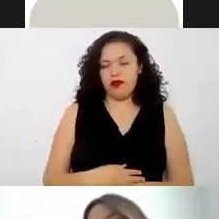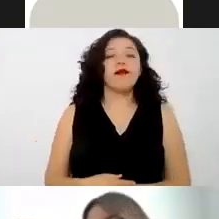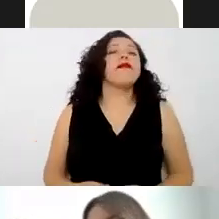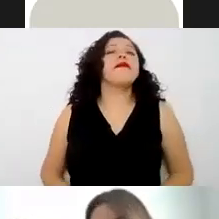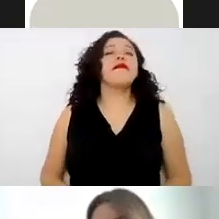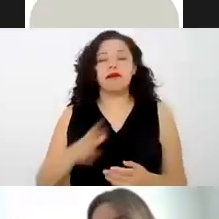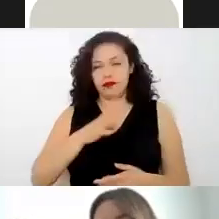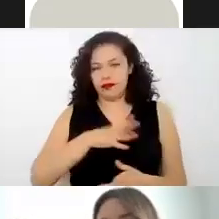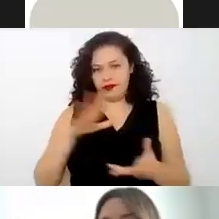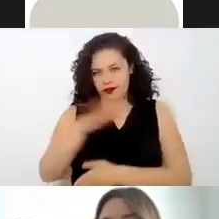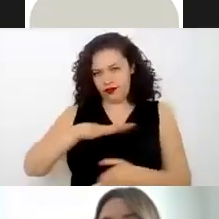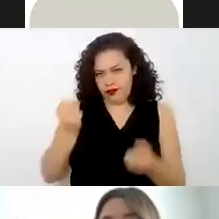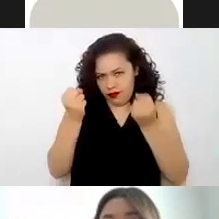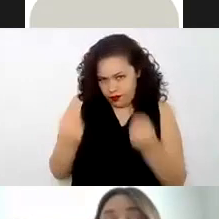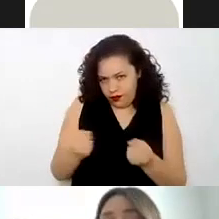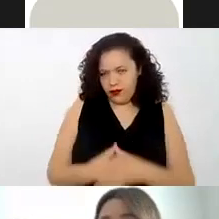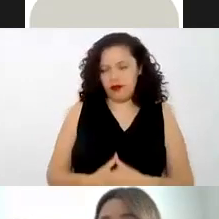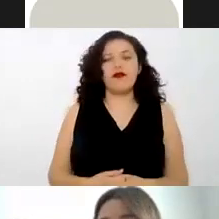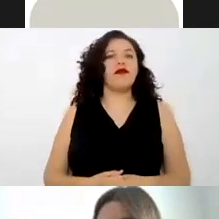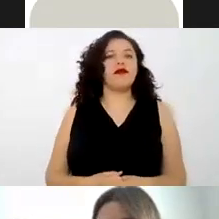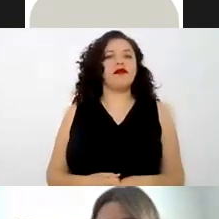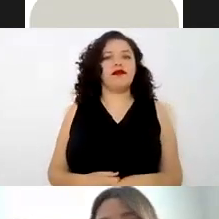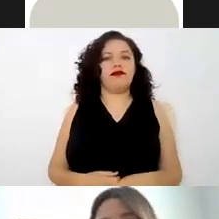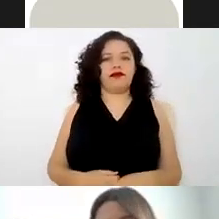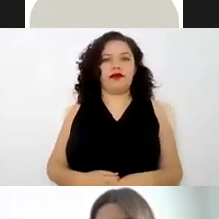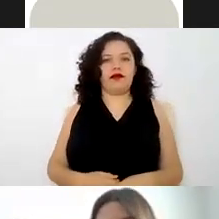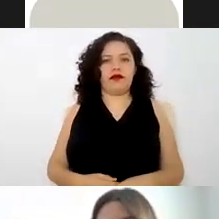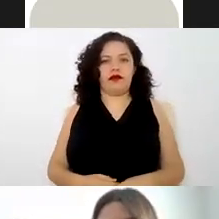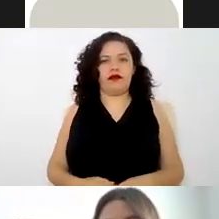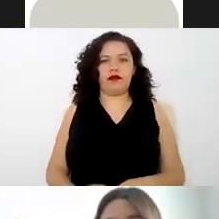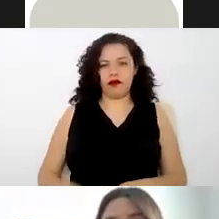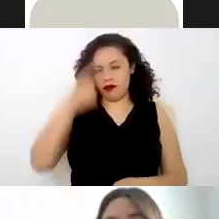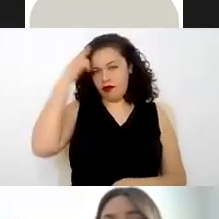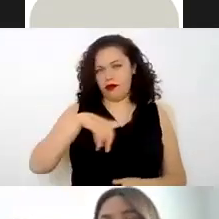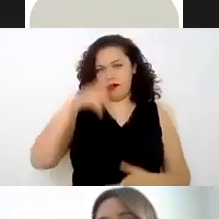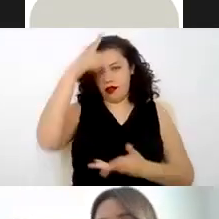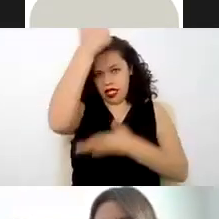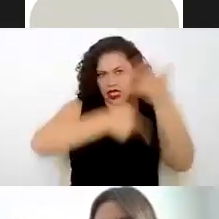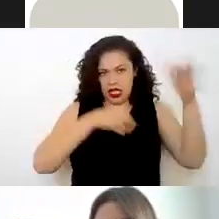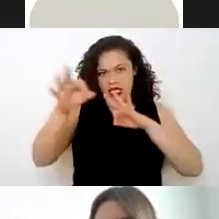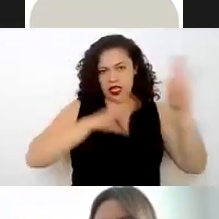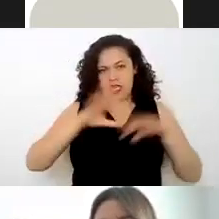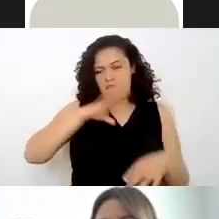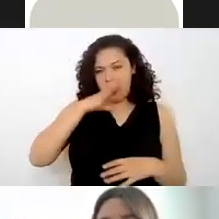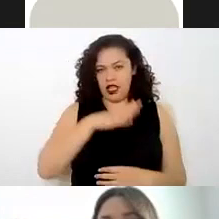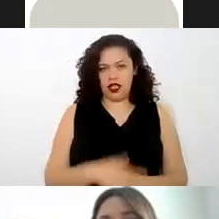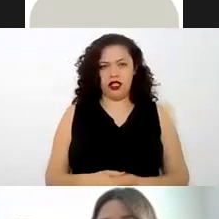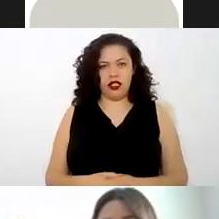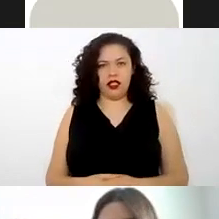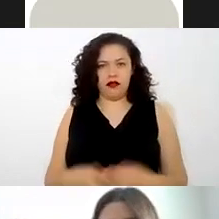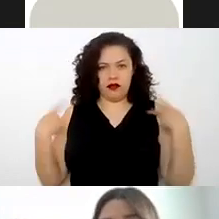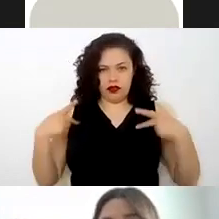espacios seguros contemplando también que en la plantilla de trabajadores tenemos o podemos tener personas con